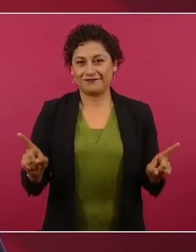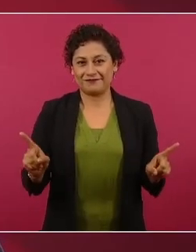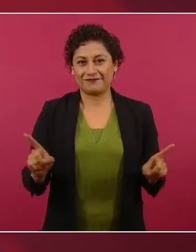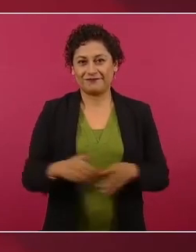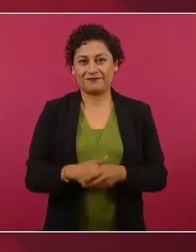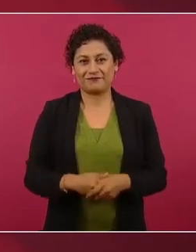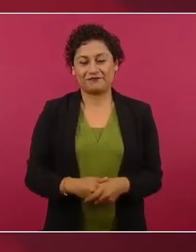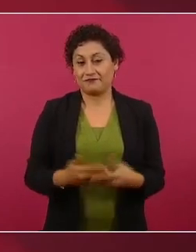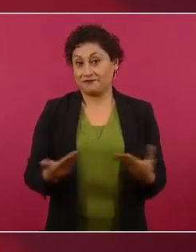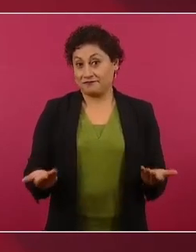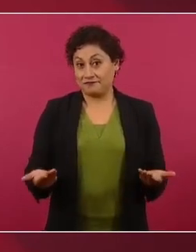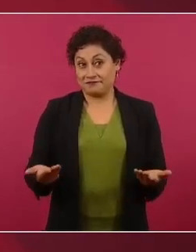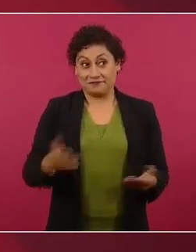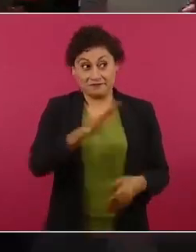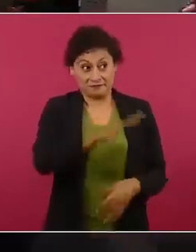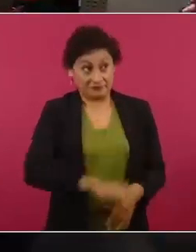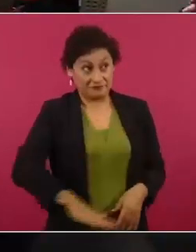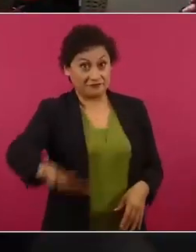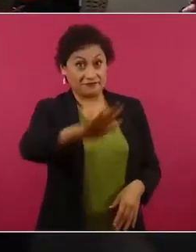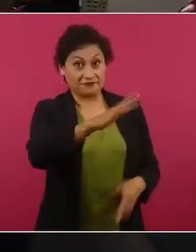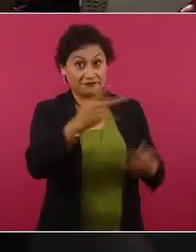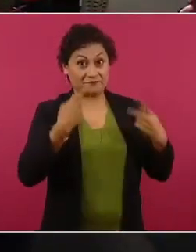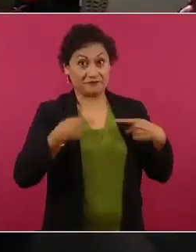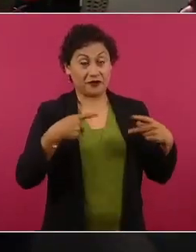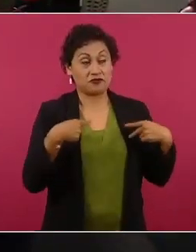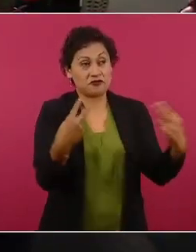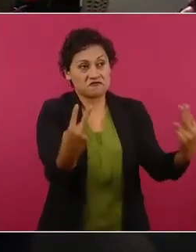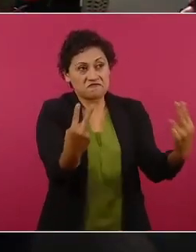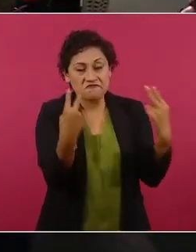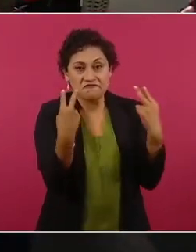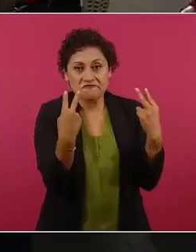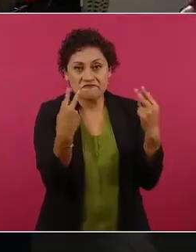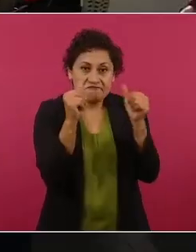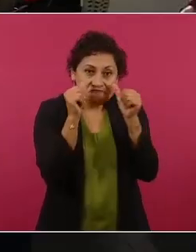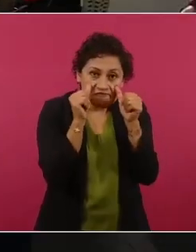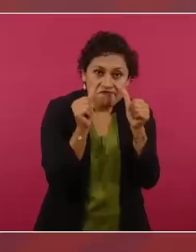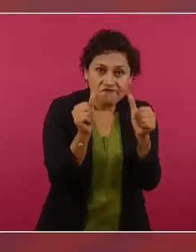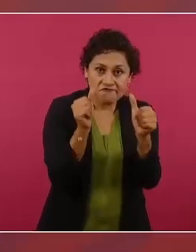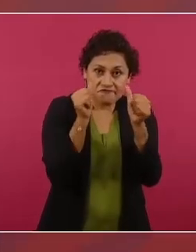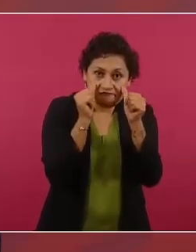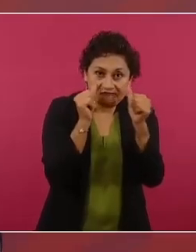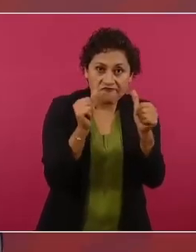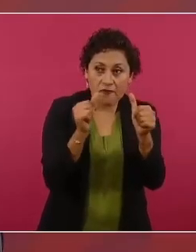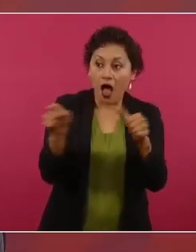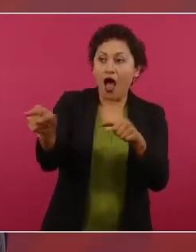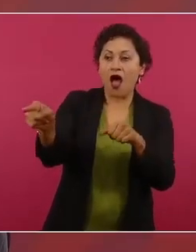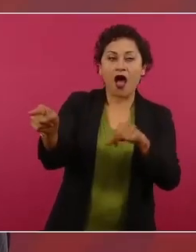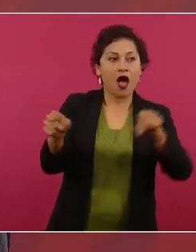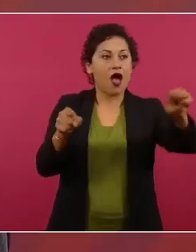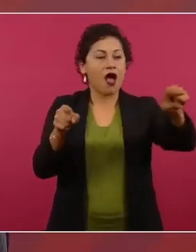ahora el pueblo está atento y denuncia todo,